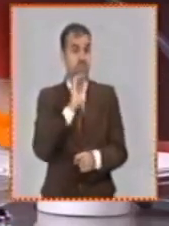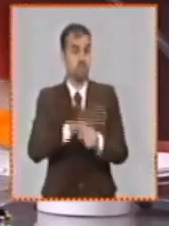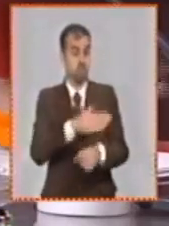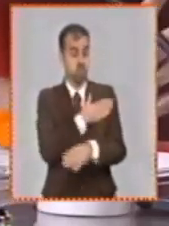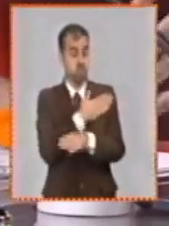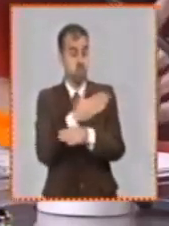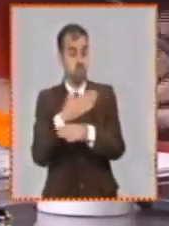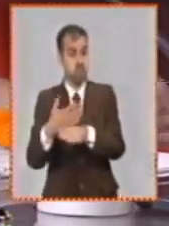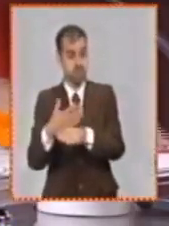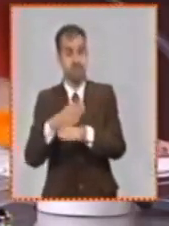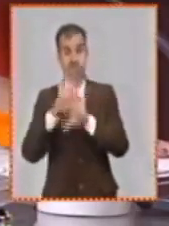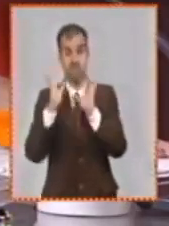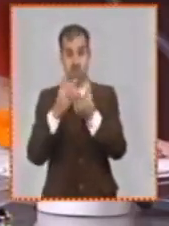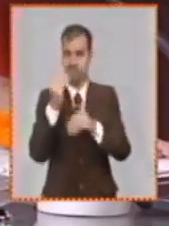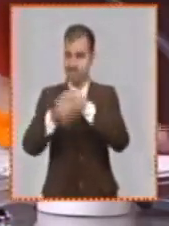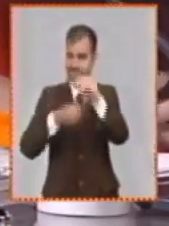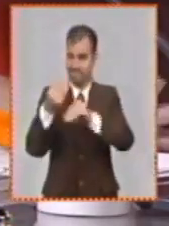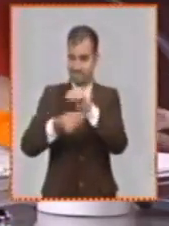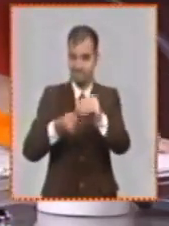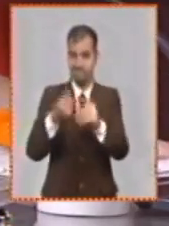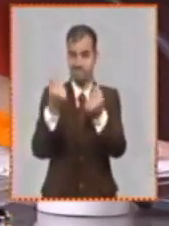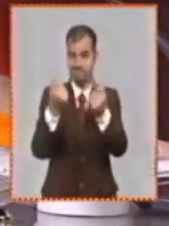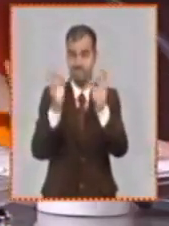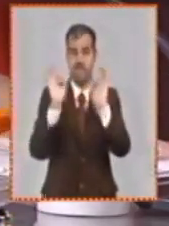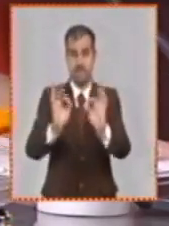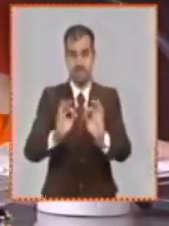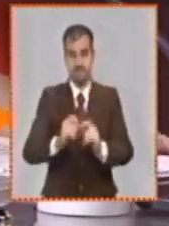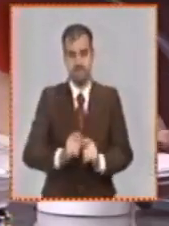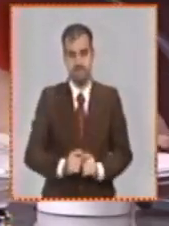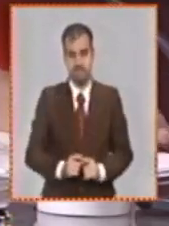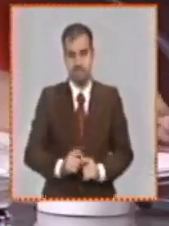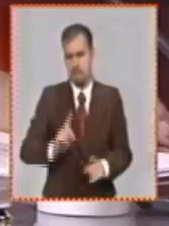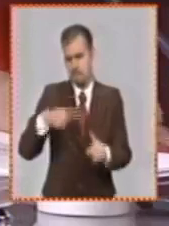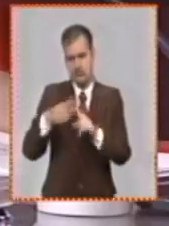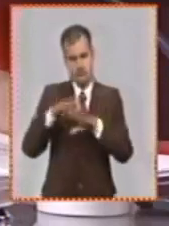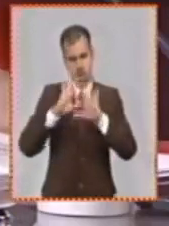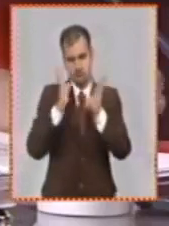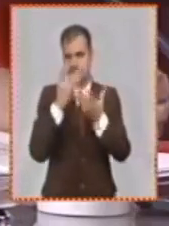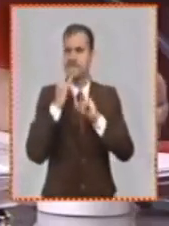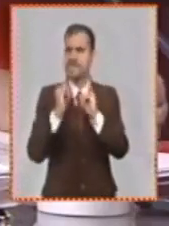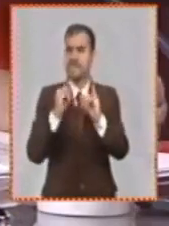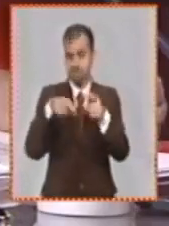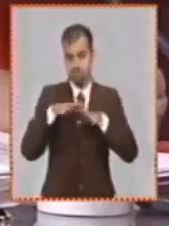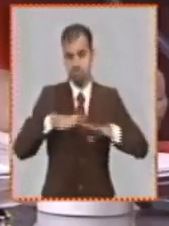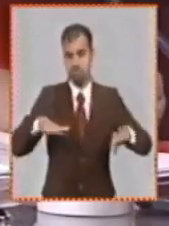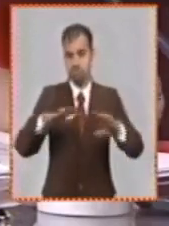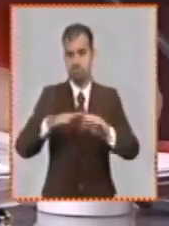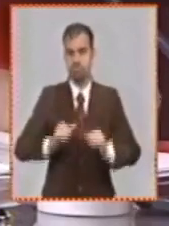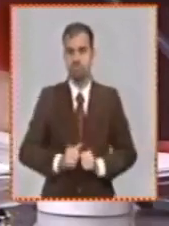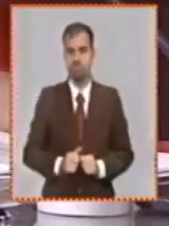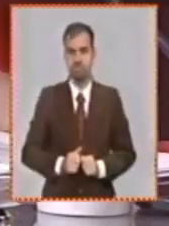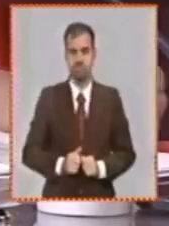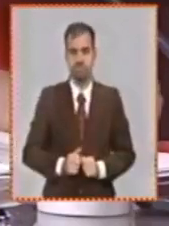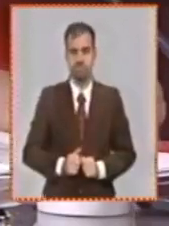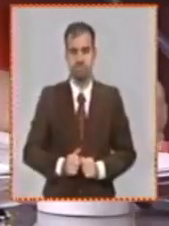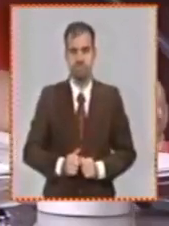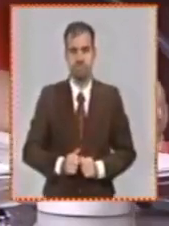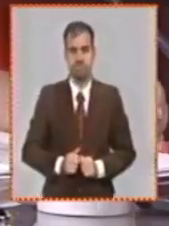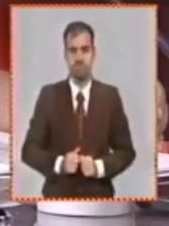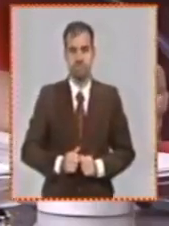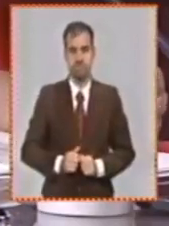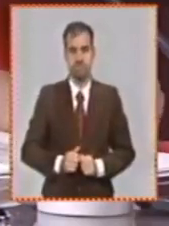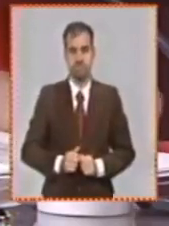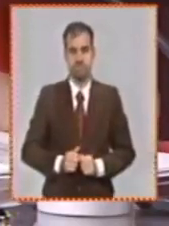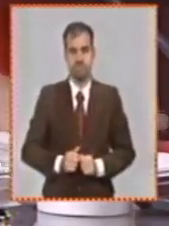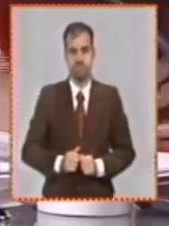través de las presentaciones que se facilitan por la mesa redonda nosotros tendríamos que partir de